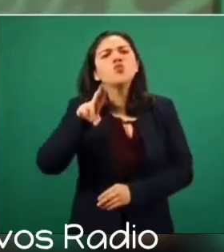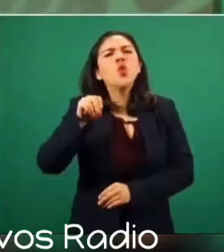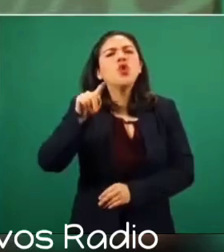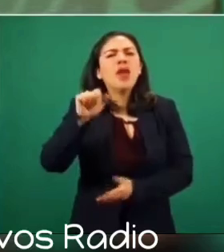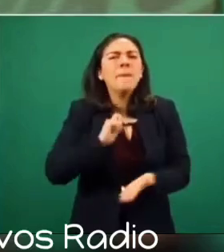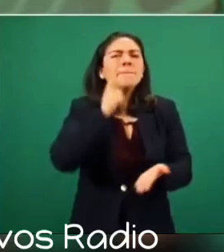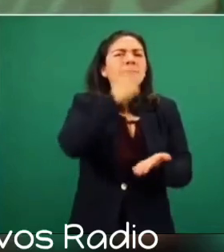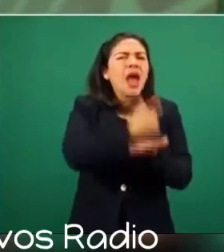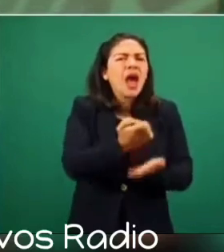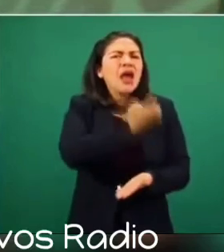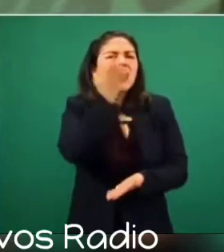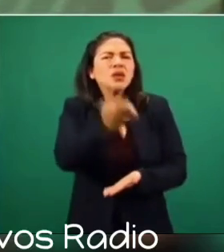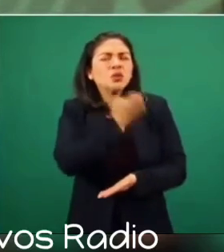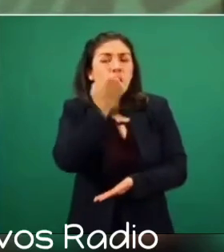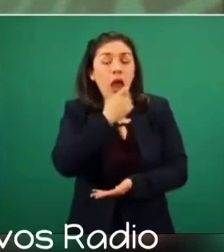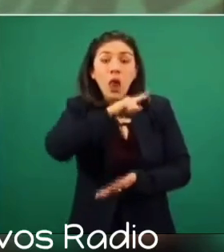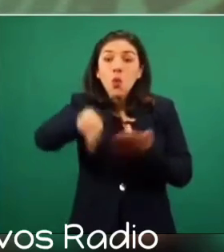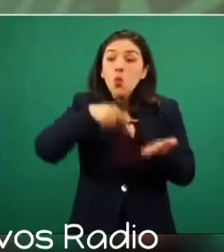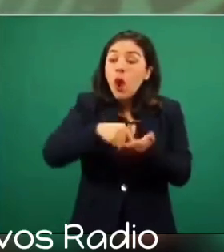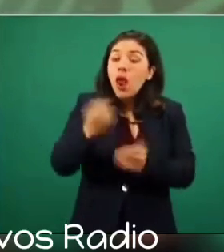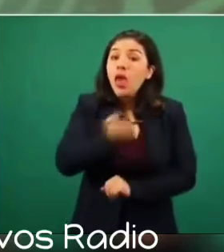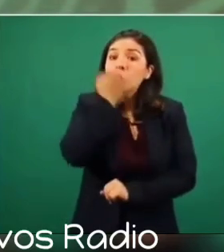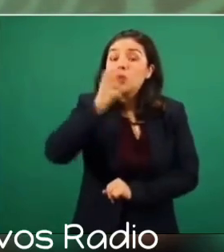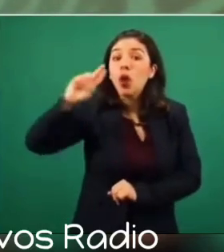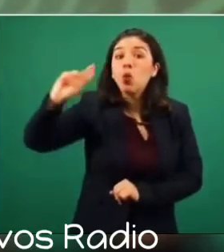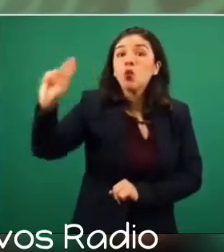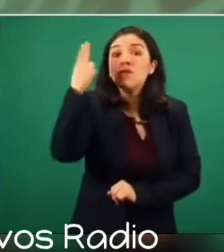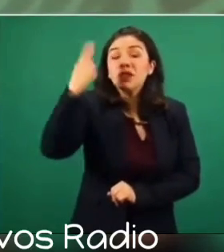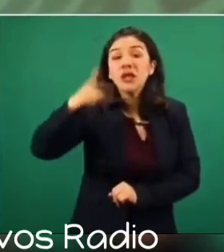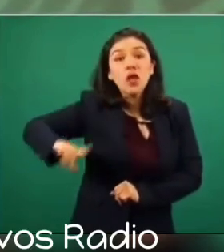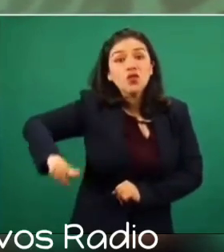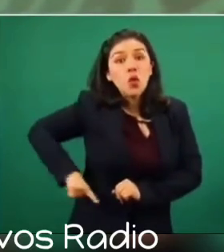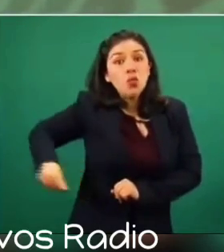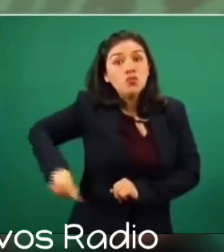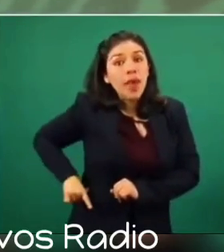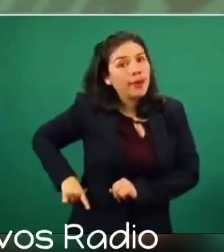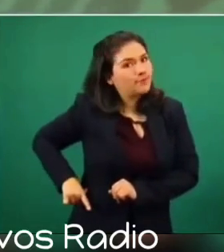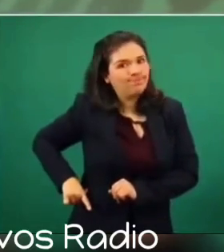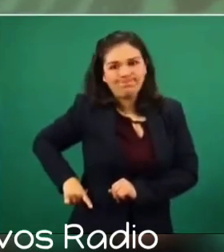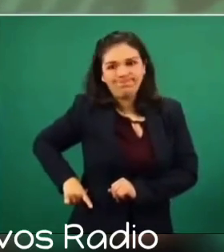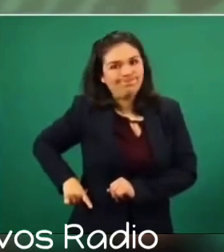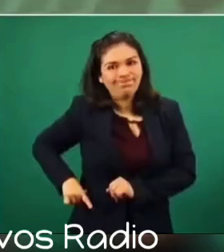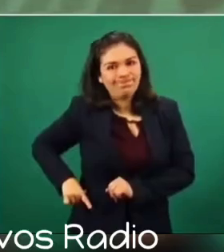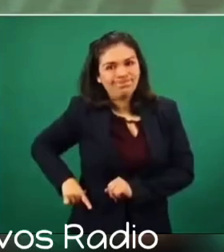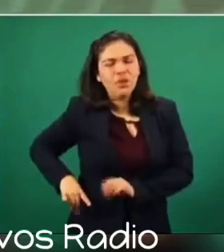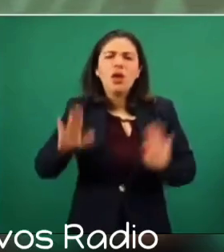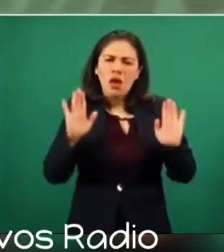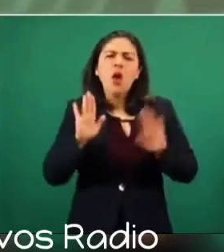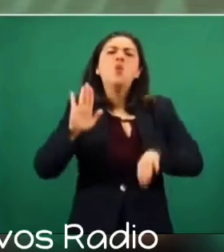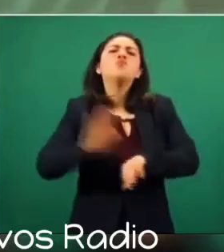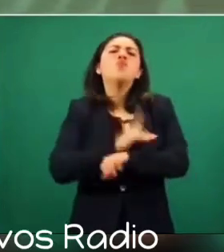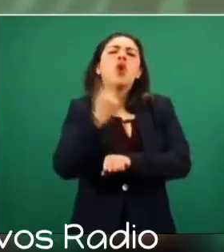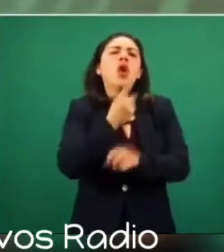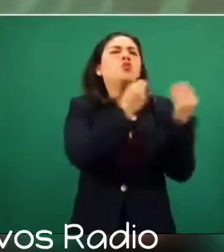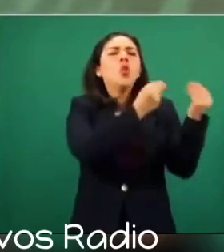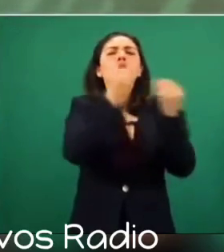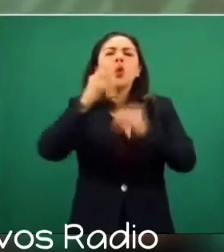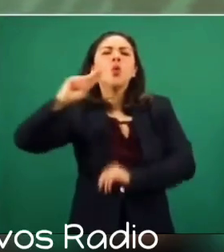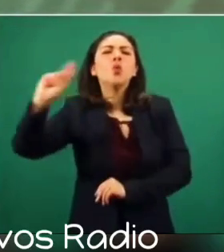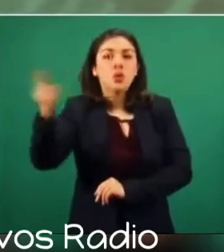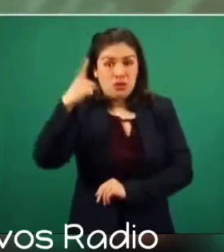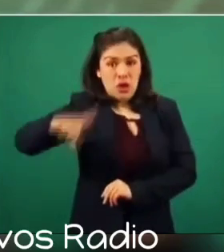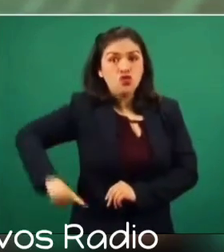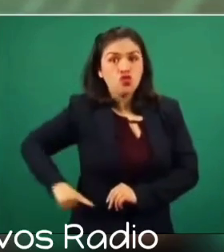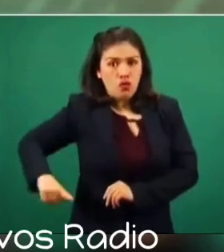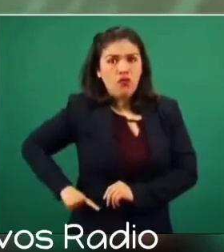en las universidades públicas, porque en muchas universidades